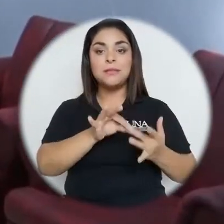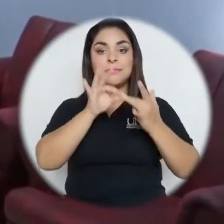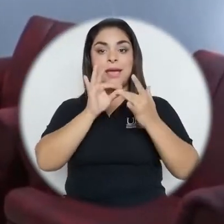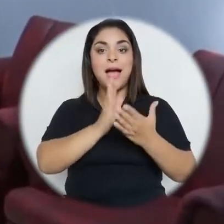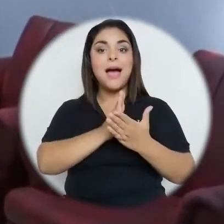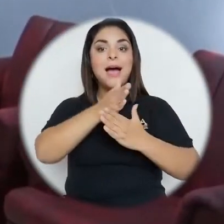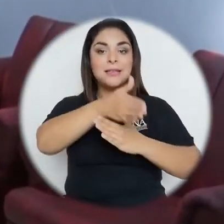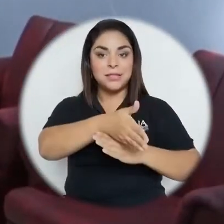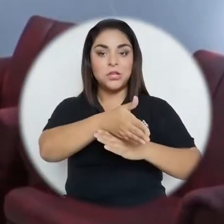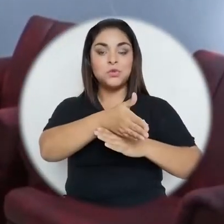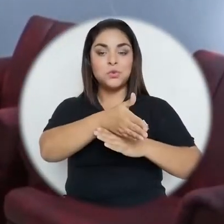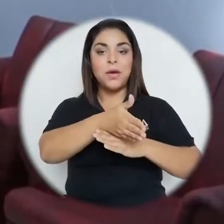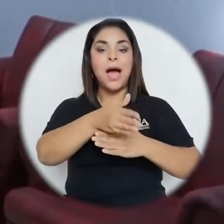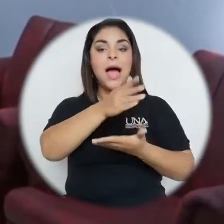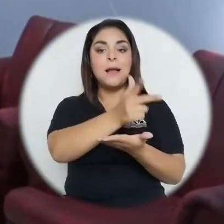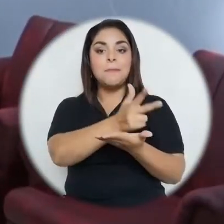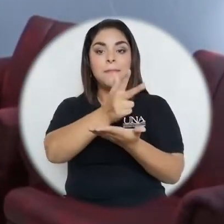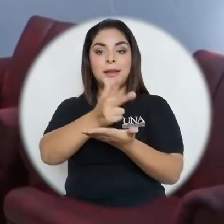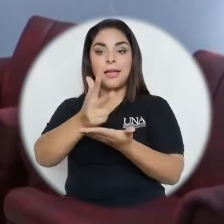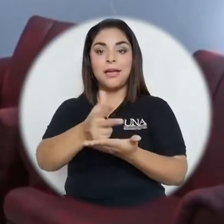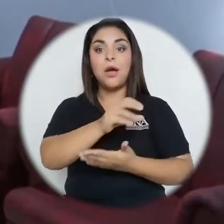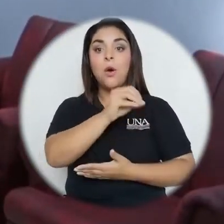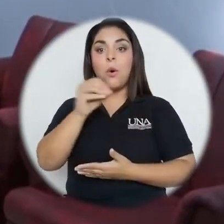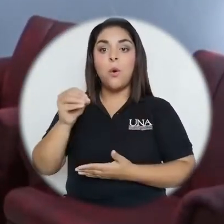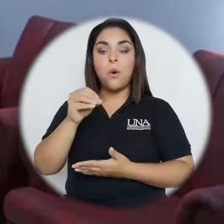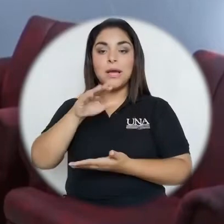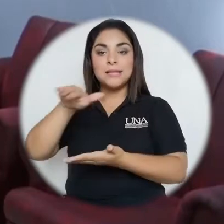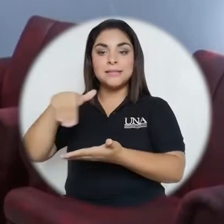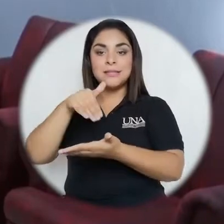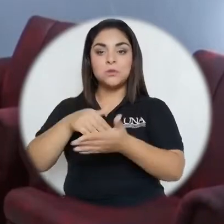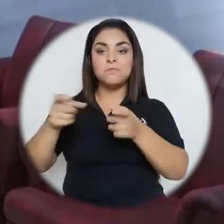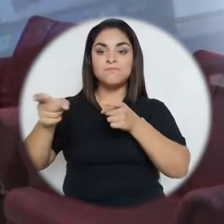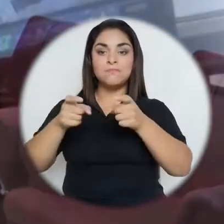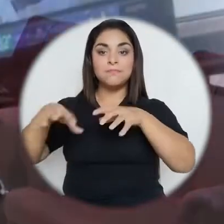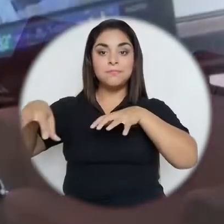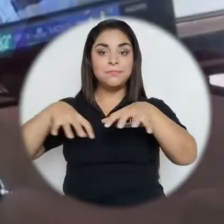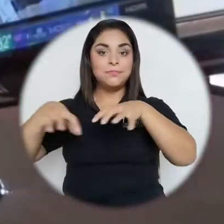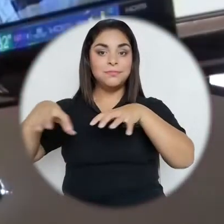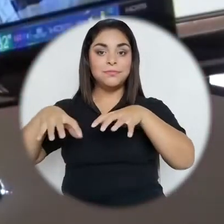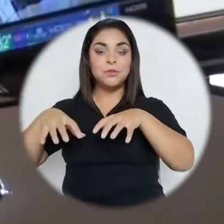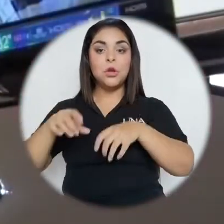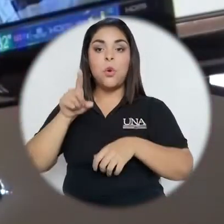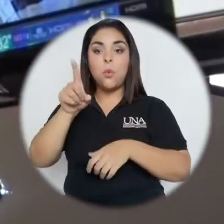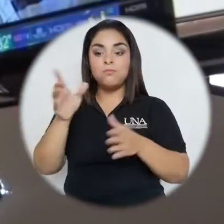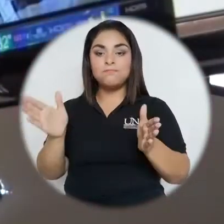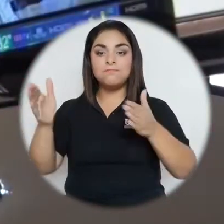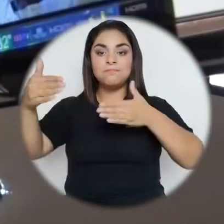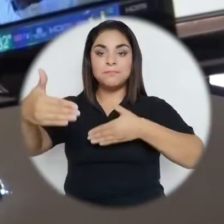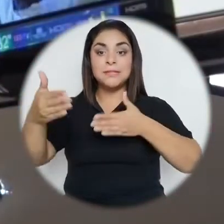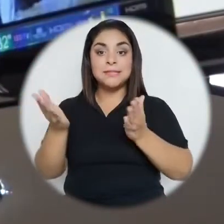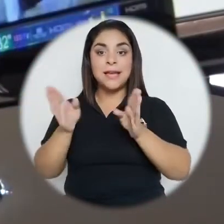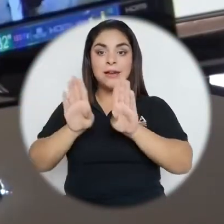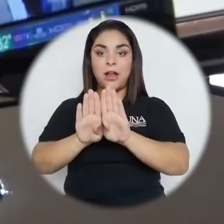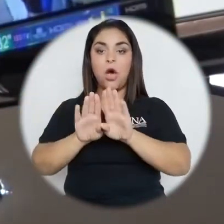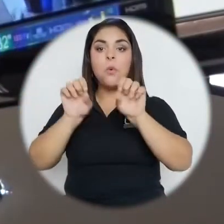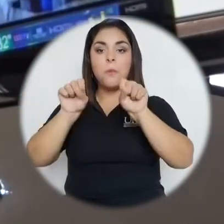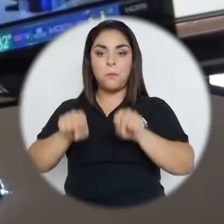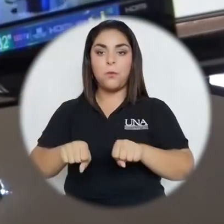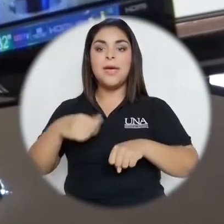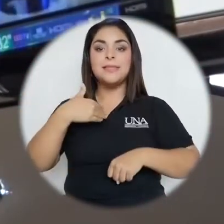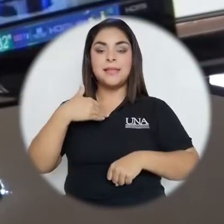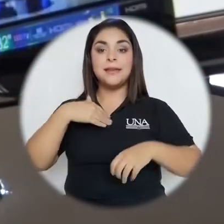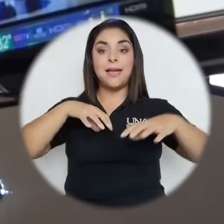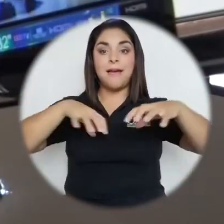con acceso directo al parqueo o para centro de comando de las actividades. Con un circuito cerrado se transmite el evento